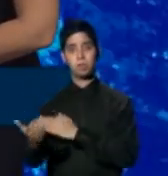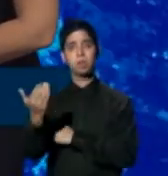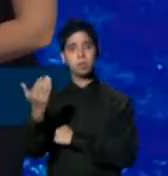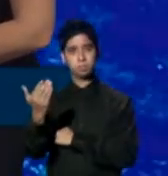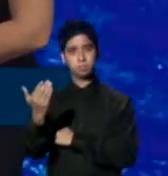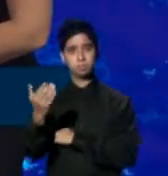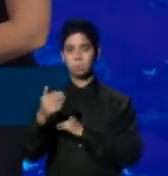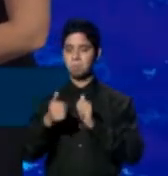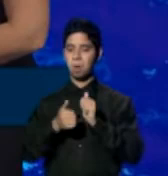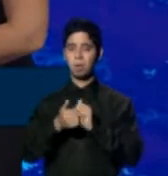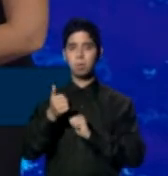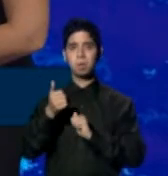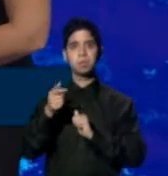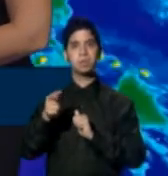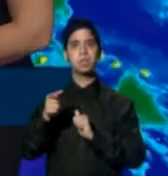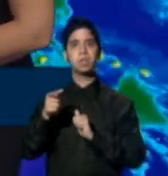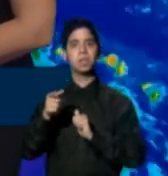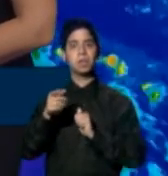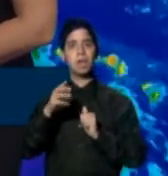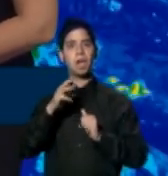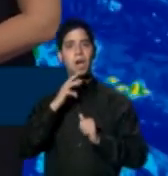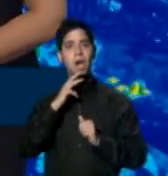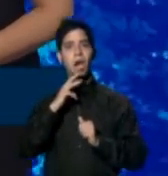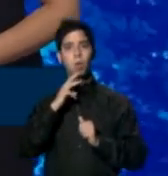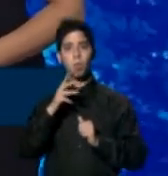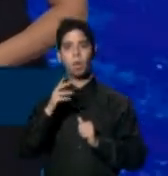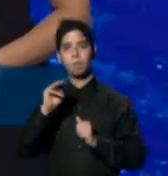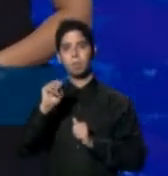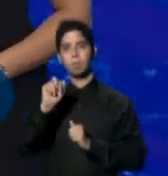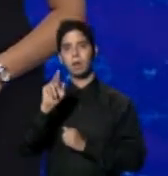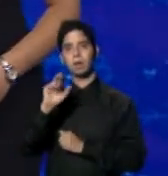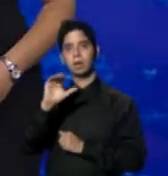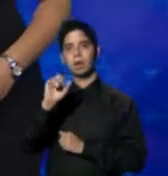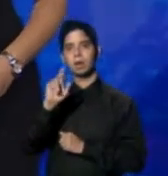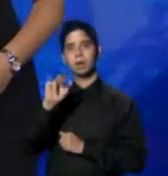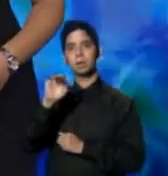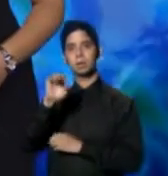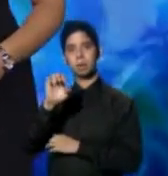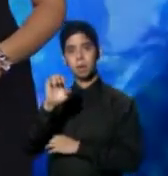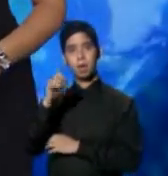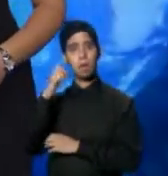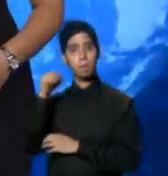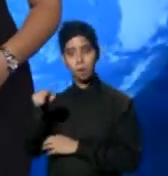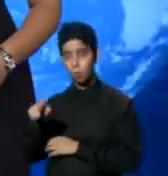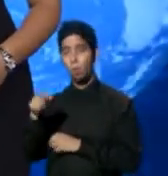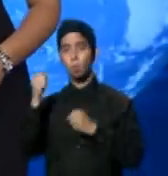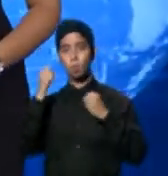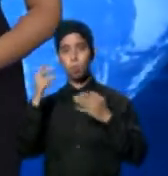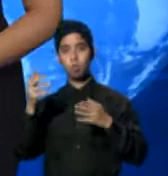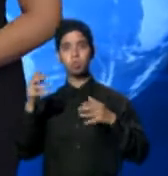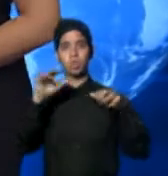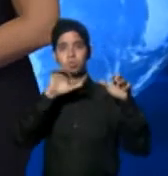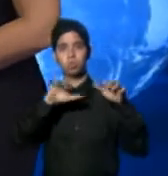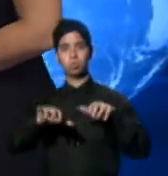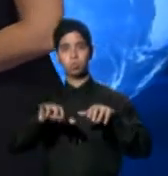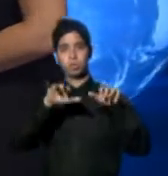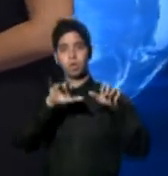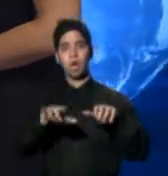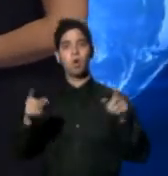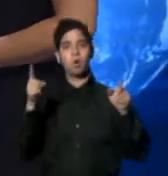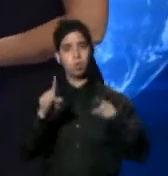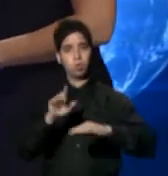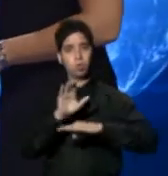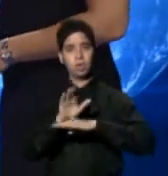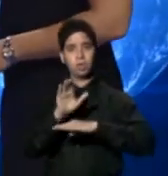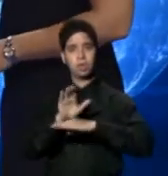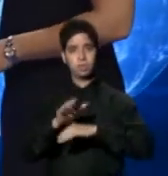mayor actividad se ha quedado en Aguacer Mar Caribe Numerosos aguaceros han sido inducidos con el calor del día en horas de la tarde Incluso en